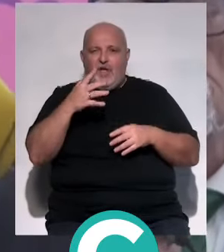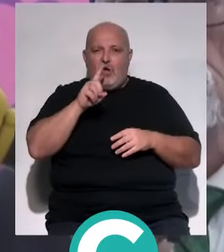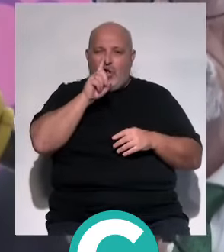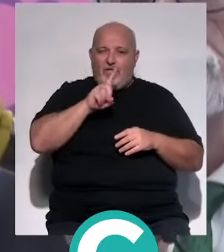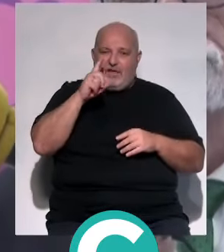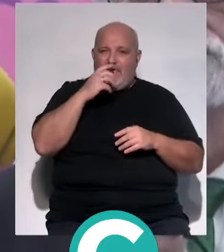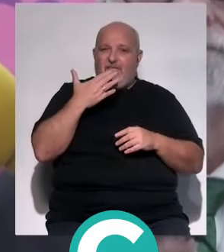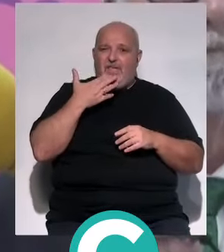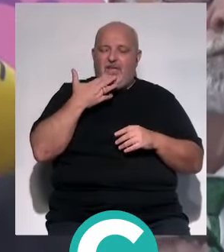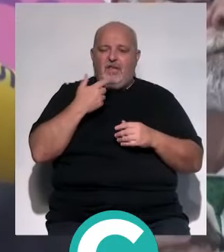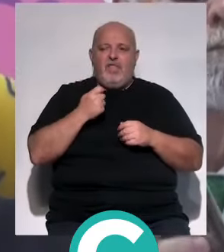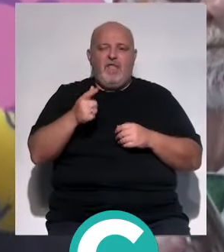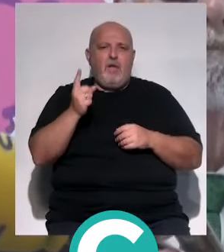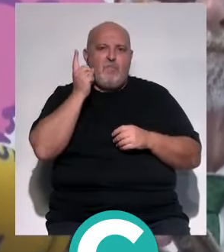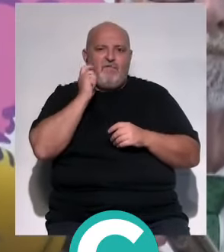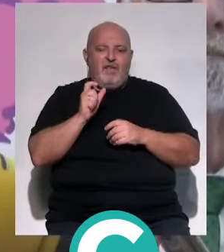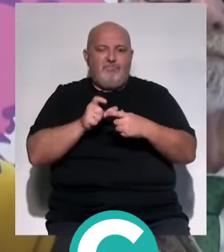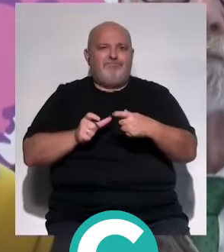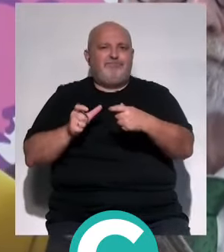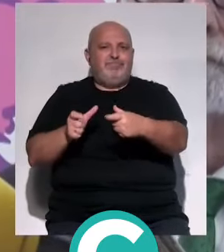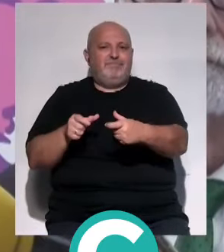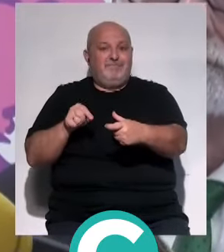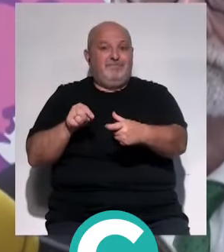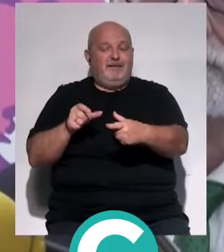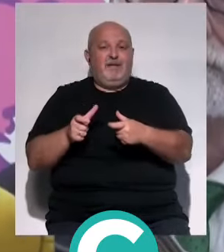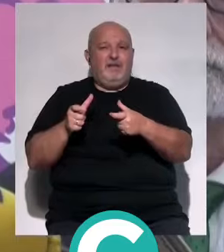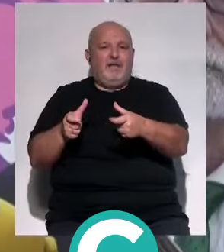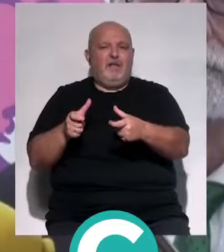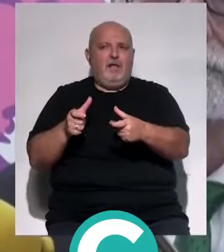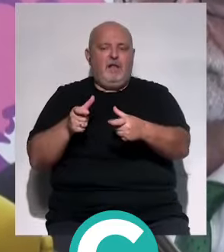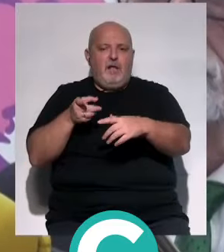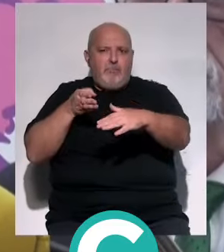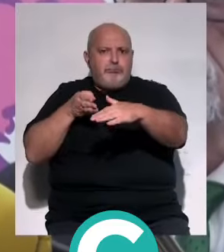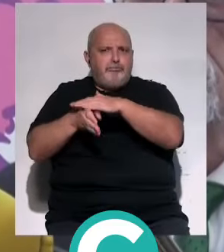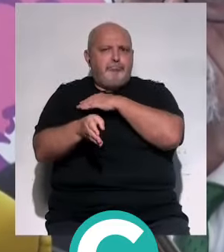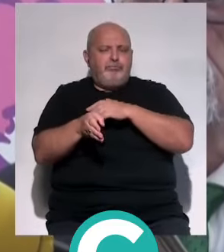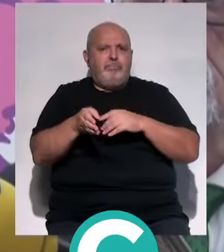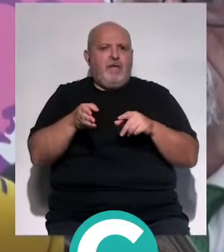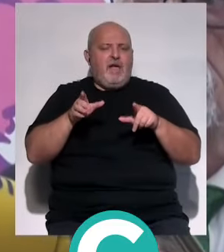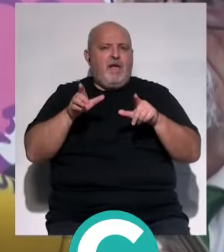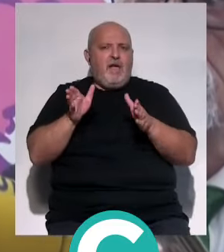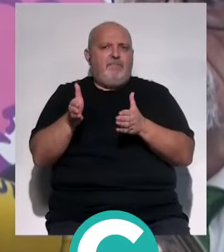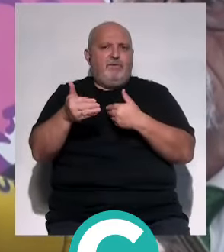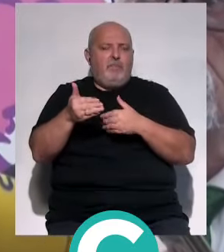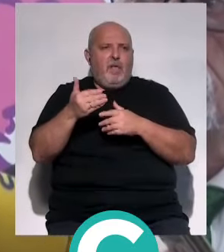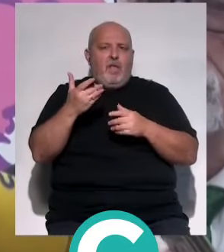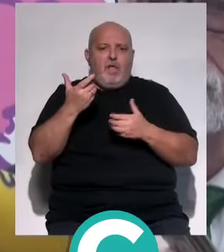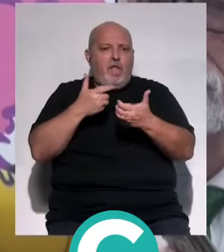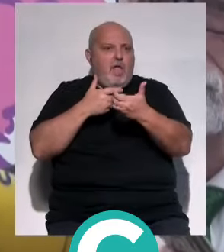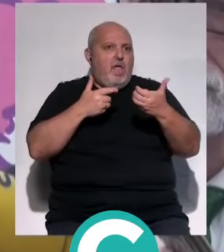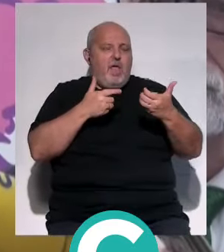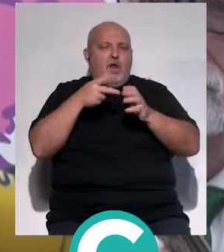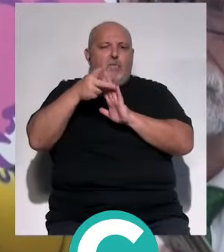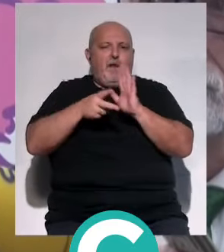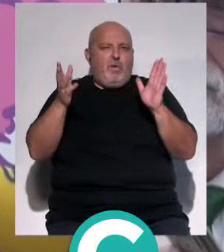estamos dando al niño un dispositivo móvil. Le abrimos una puerta en su habitación que da a la calle, sin ninguna